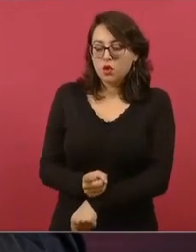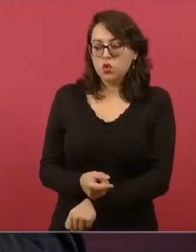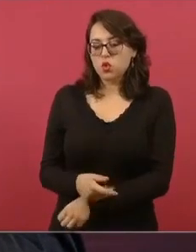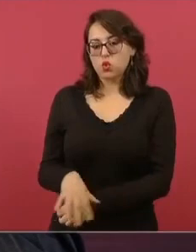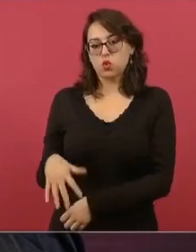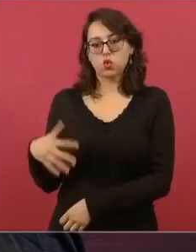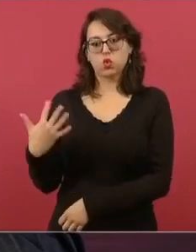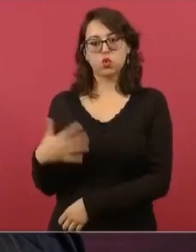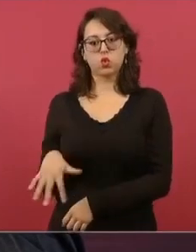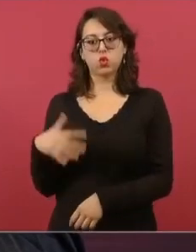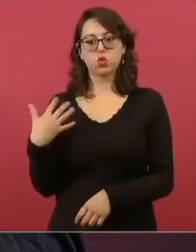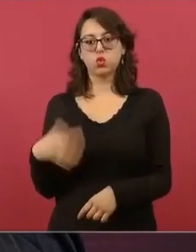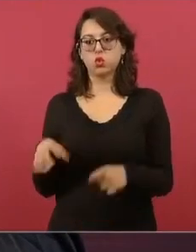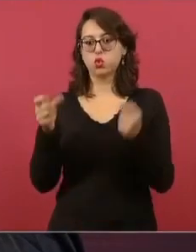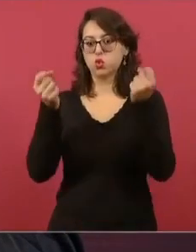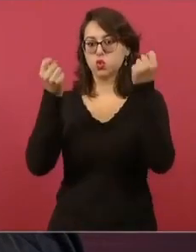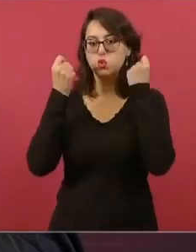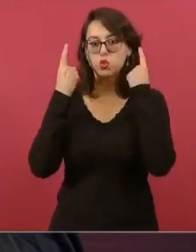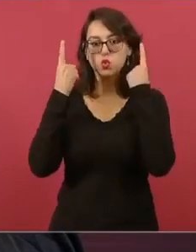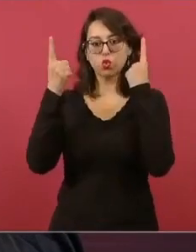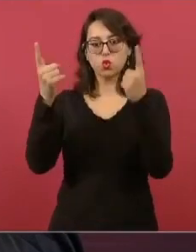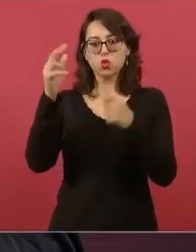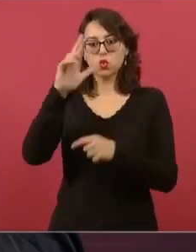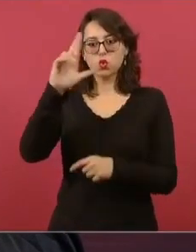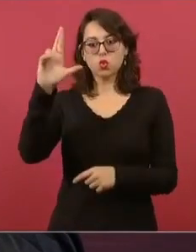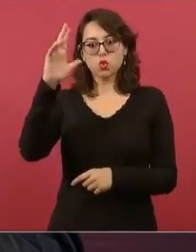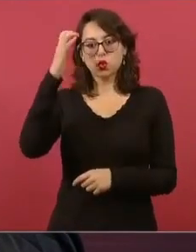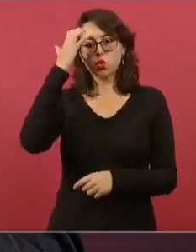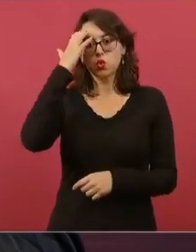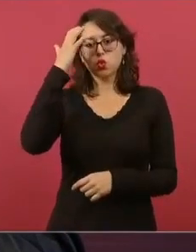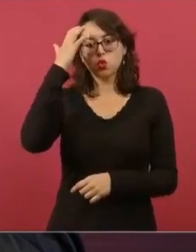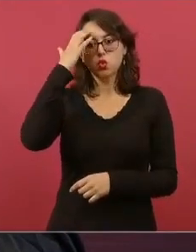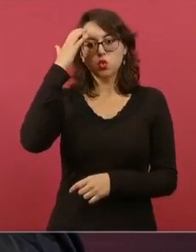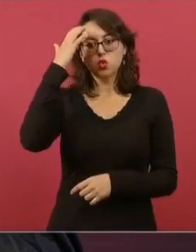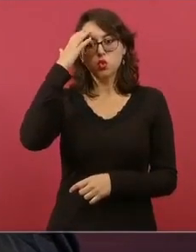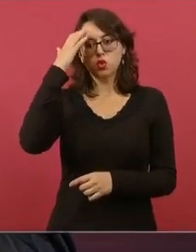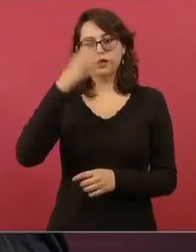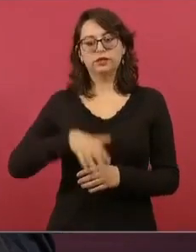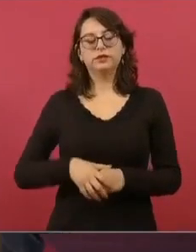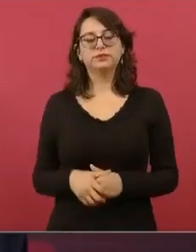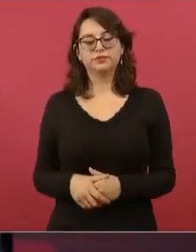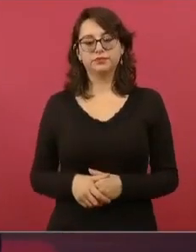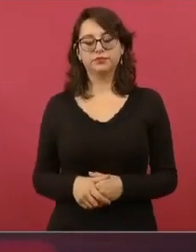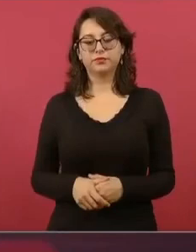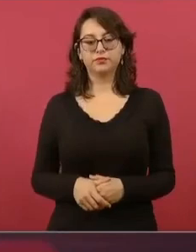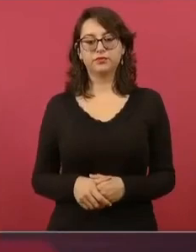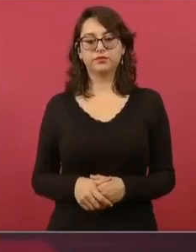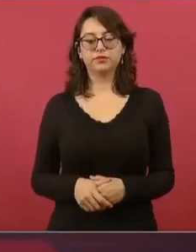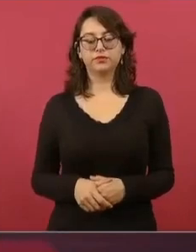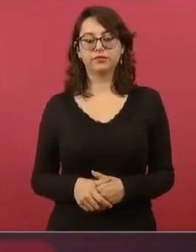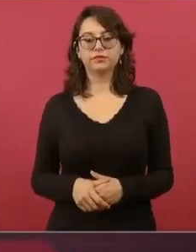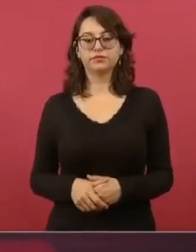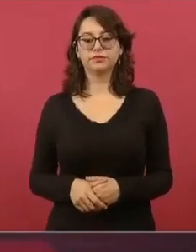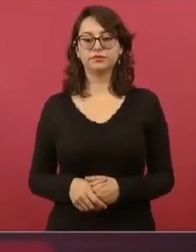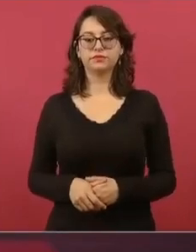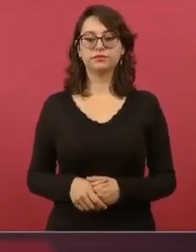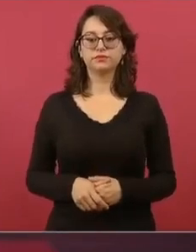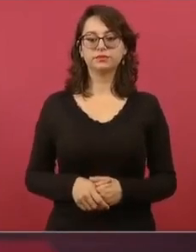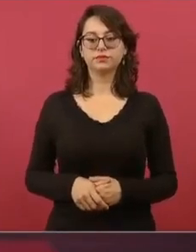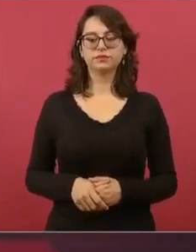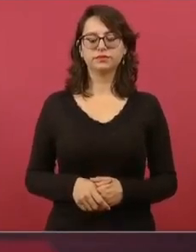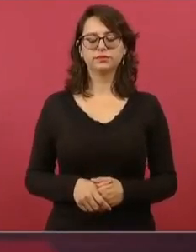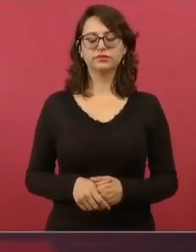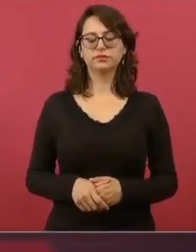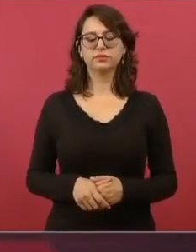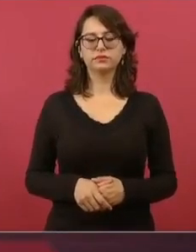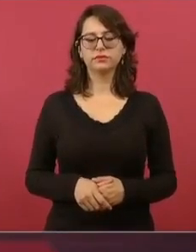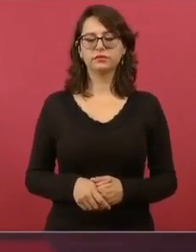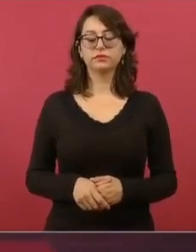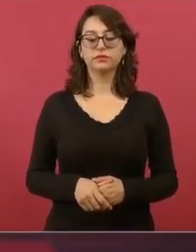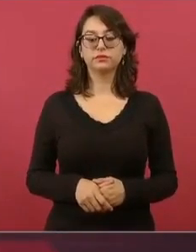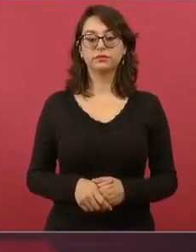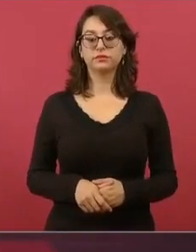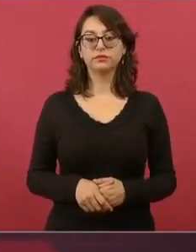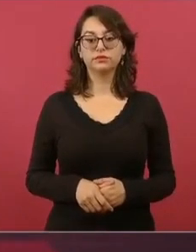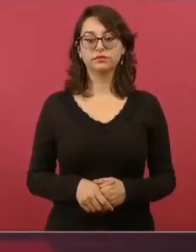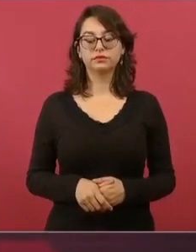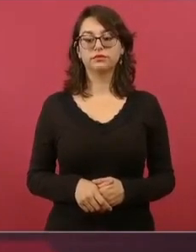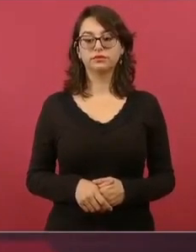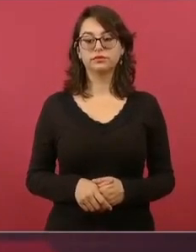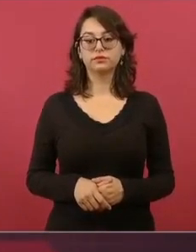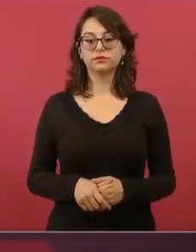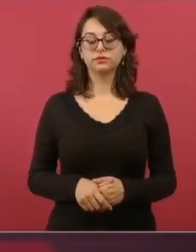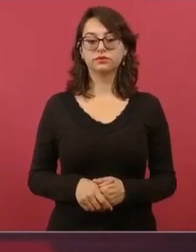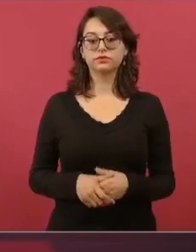plural